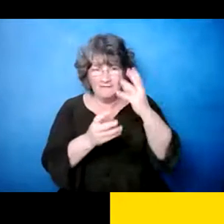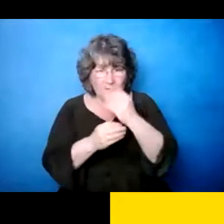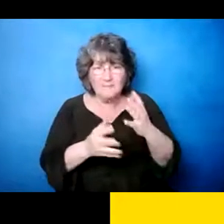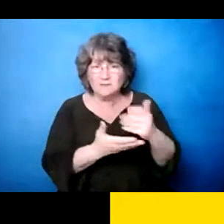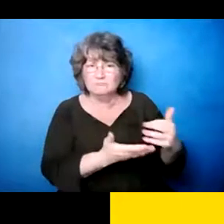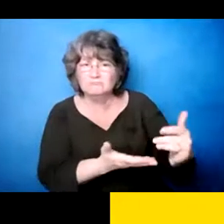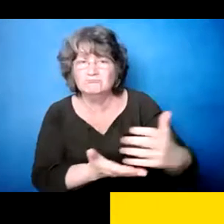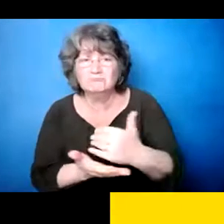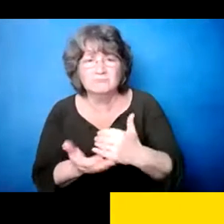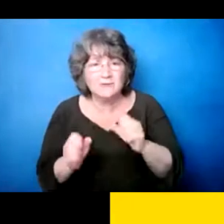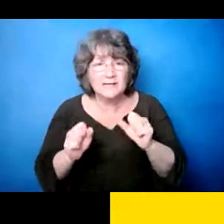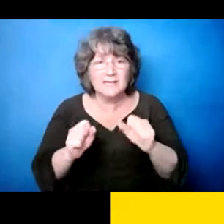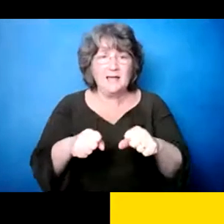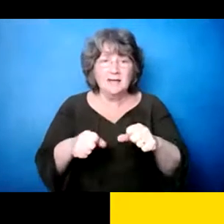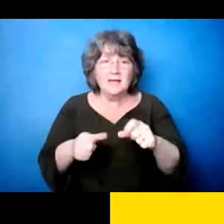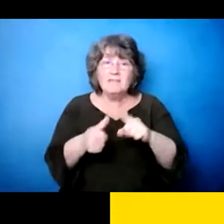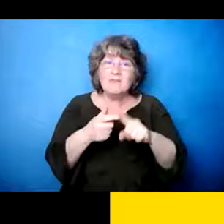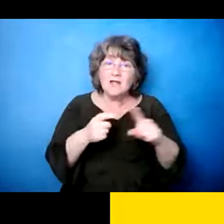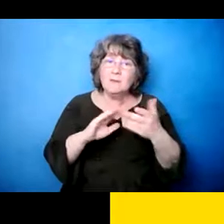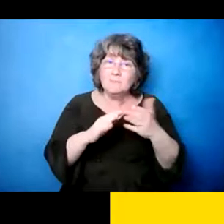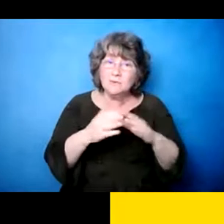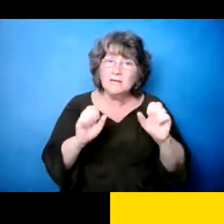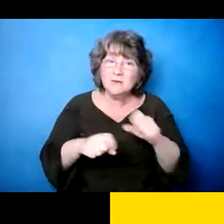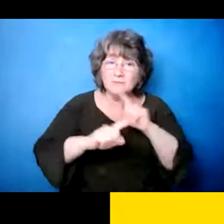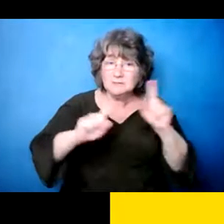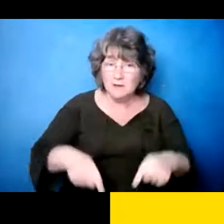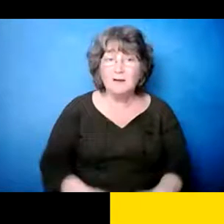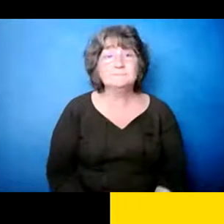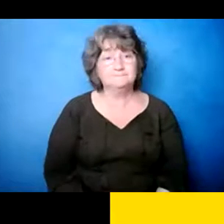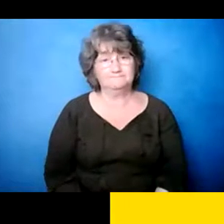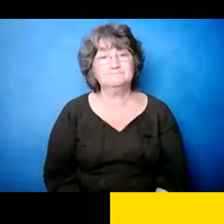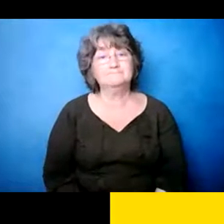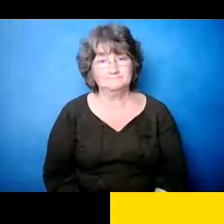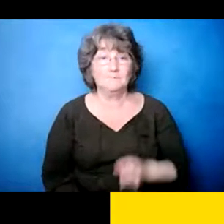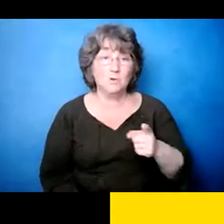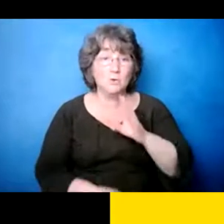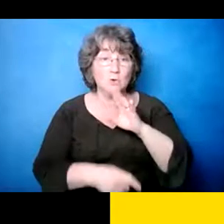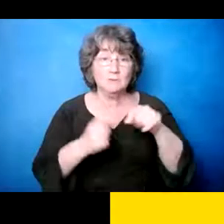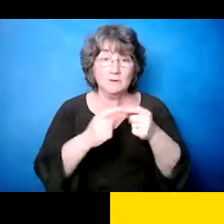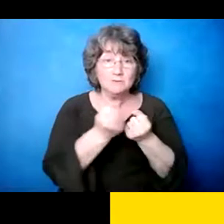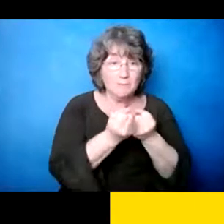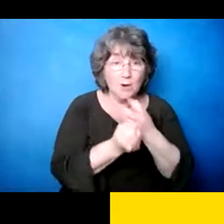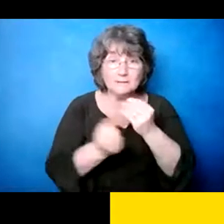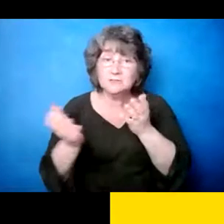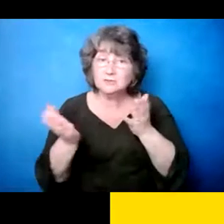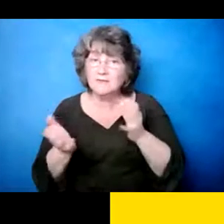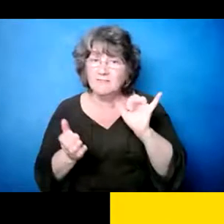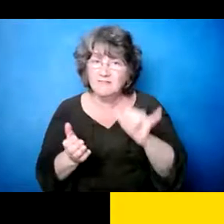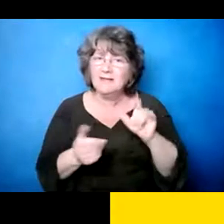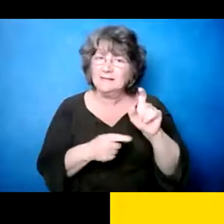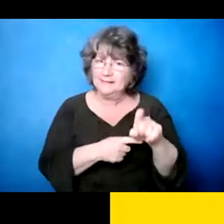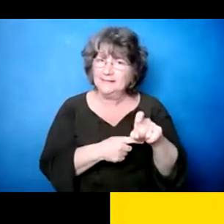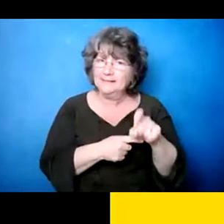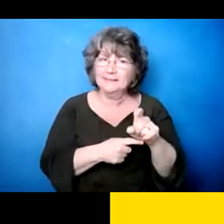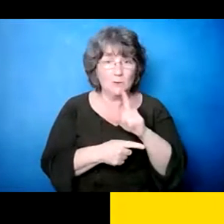información y eso puede ser, nosotros podemos responder a eso. Y especialmente la cosa que usted estaba hablando de servicios personales, las